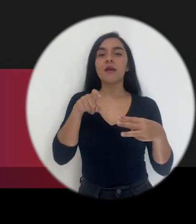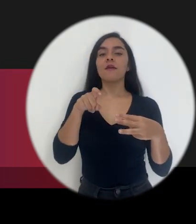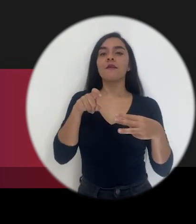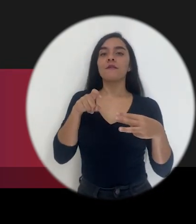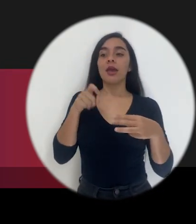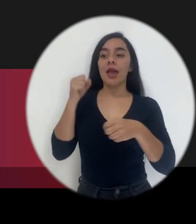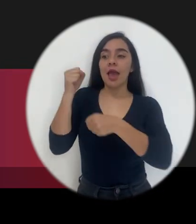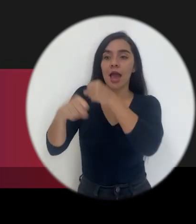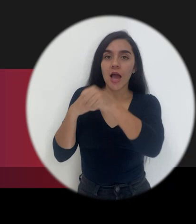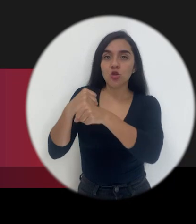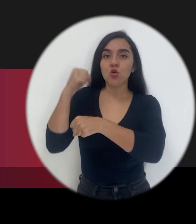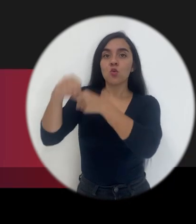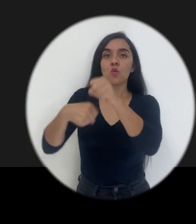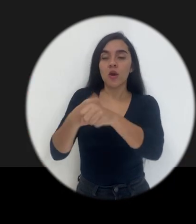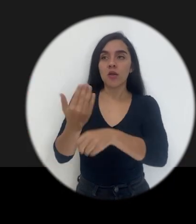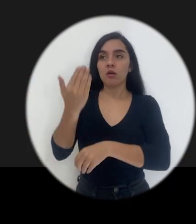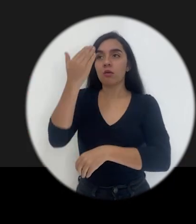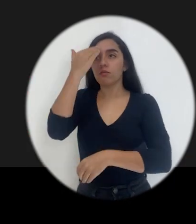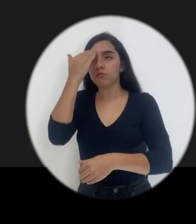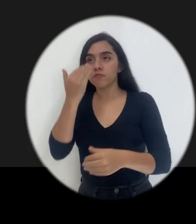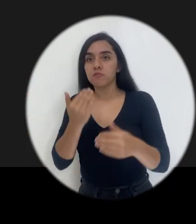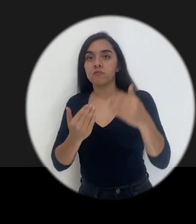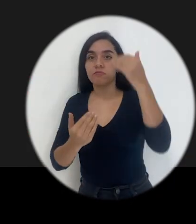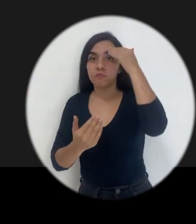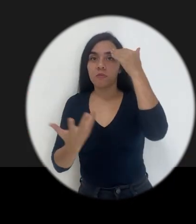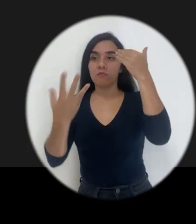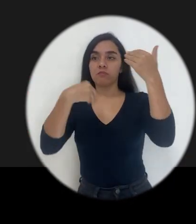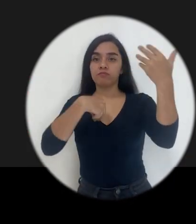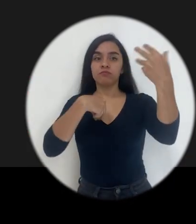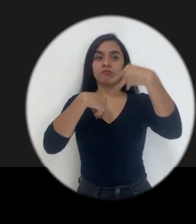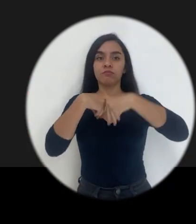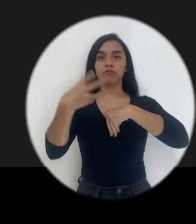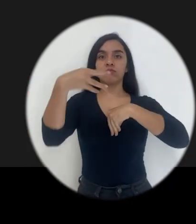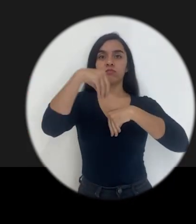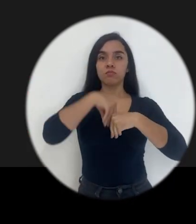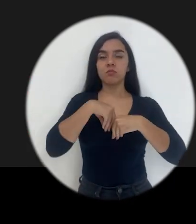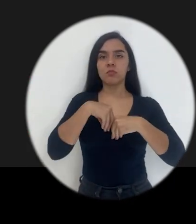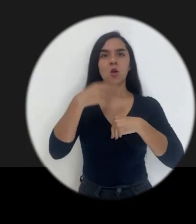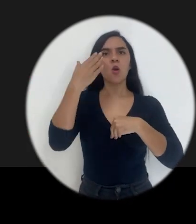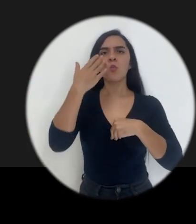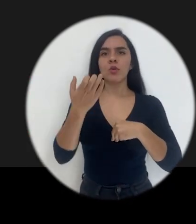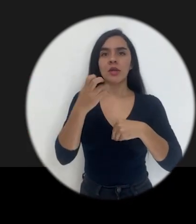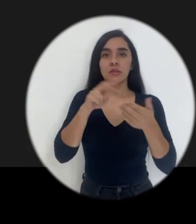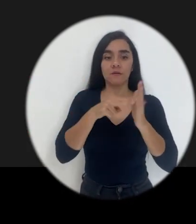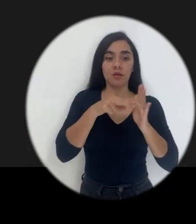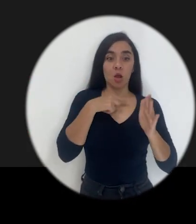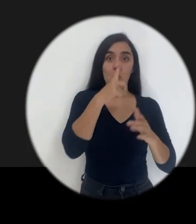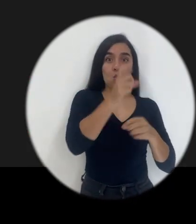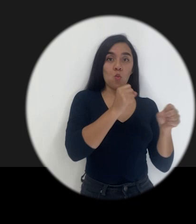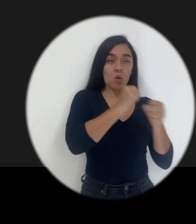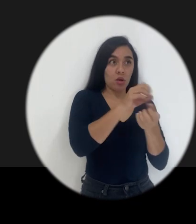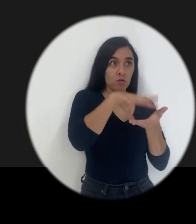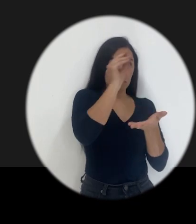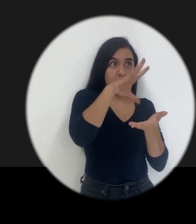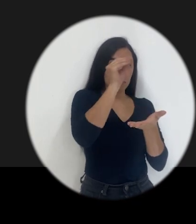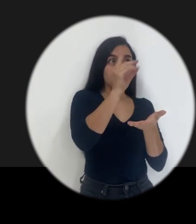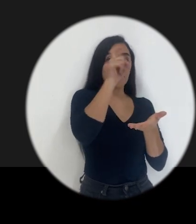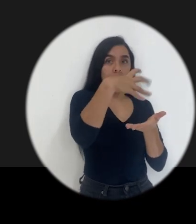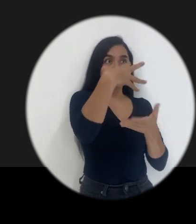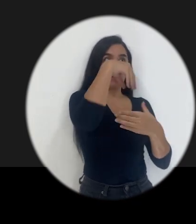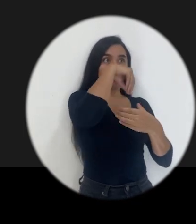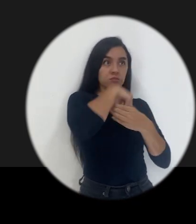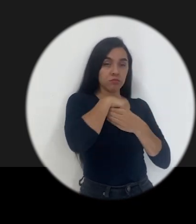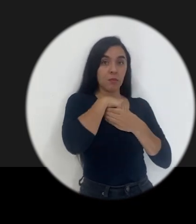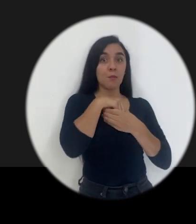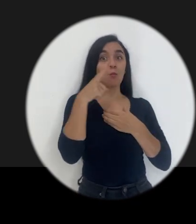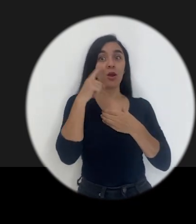construyendo año con año. Entonces, las cosas que ellos ven un año las necesitan para el siguiente año. Lo que hemos ido